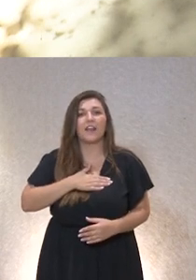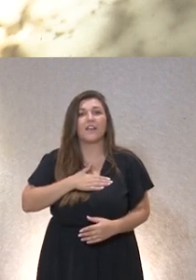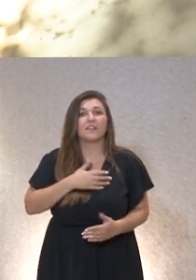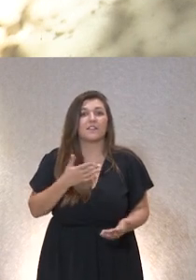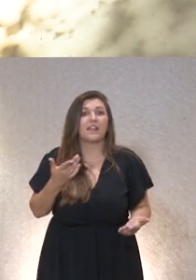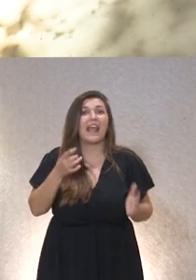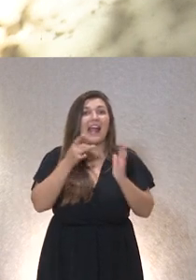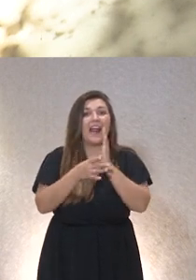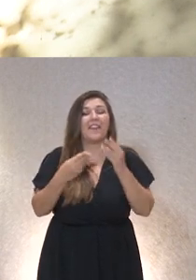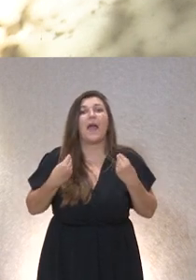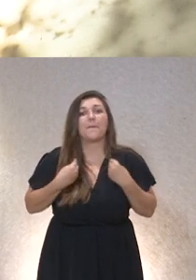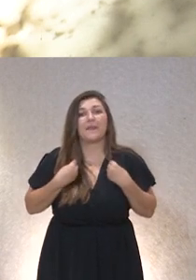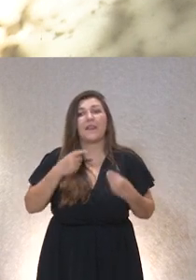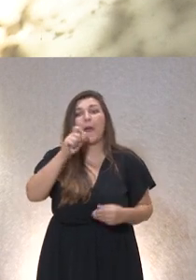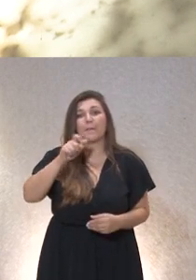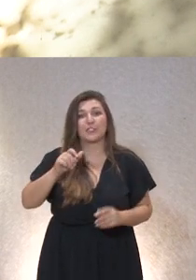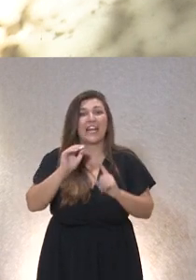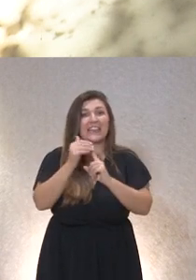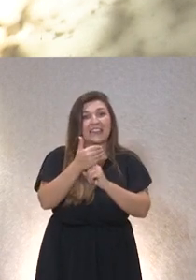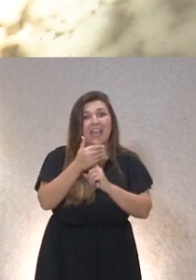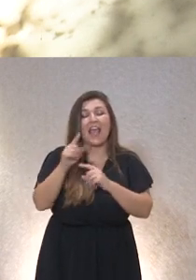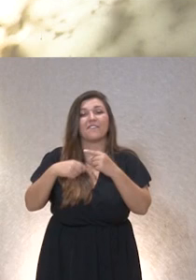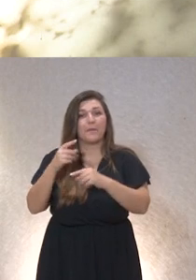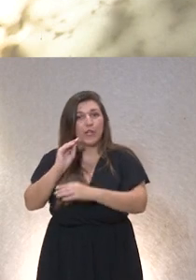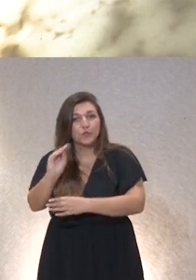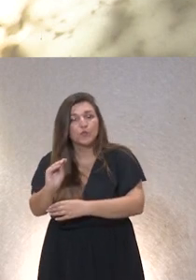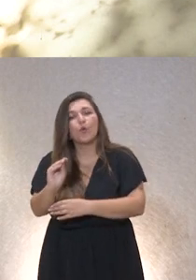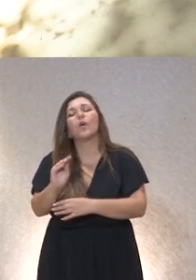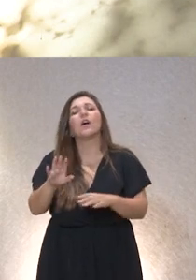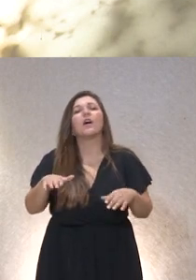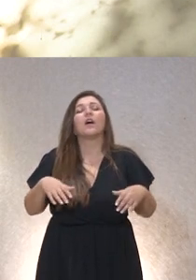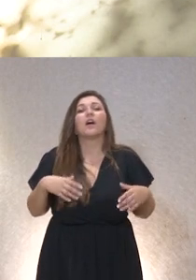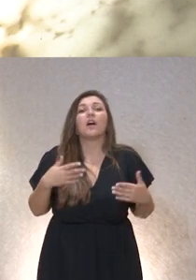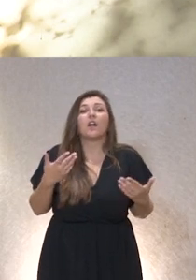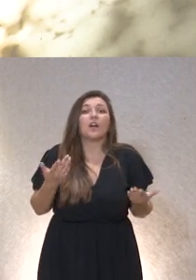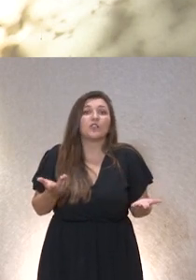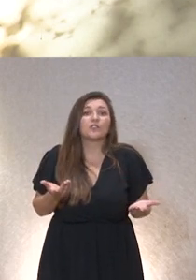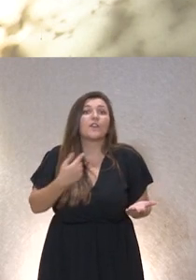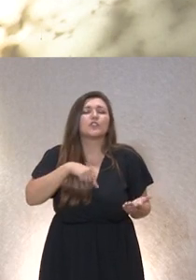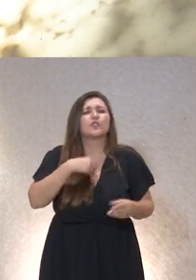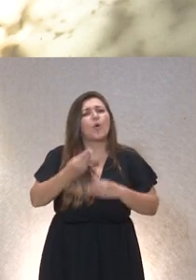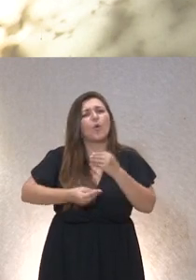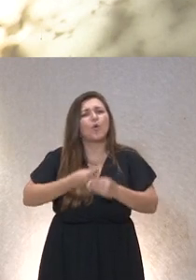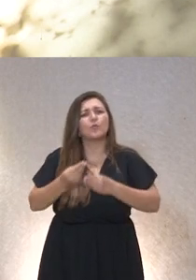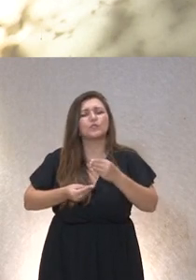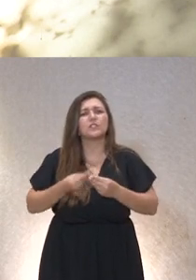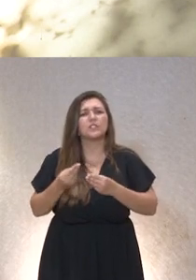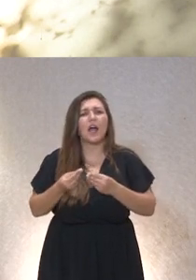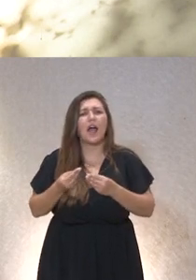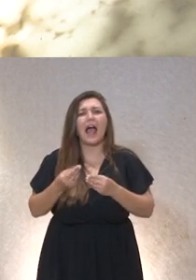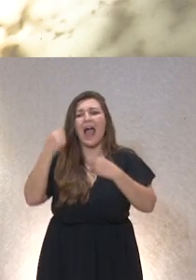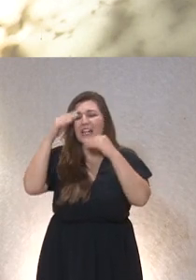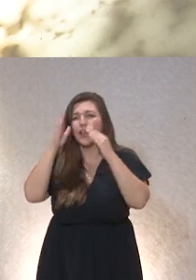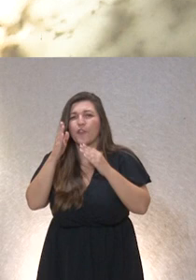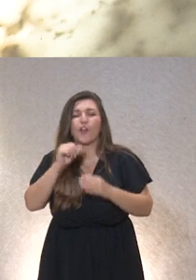y la calidad de vida de las personas con TEA y sus familias y para ello como digo utiliza la atención individualizada